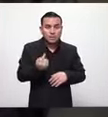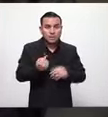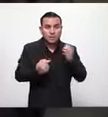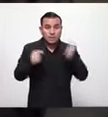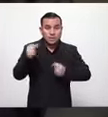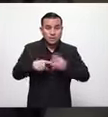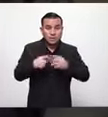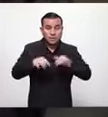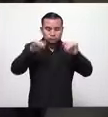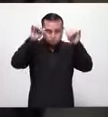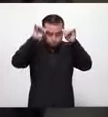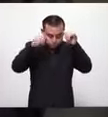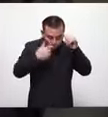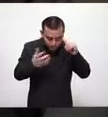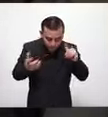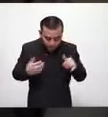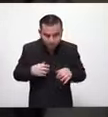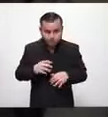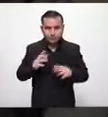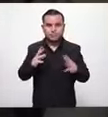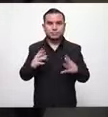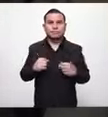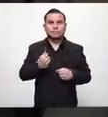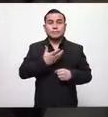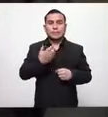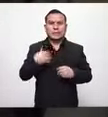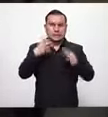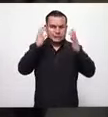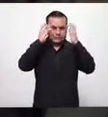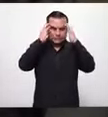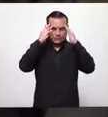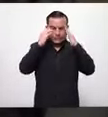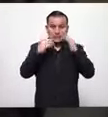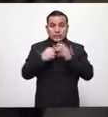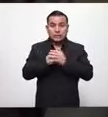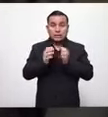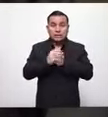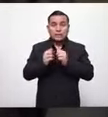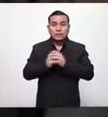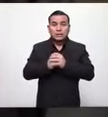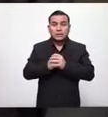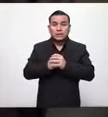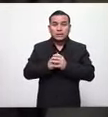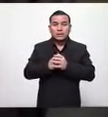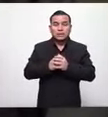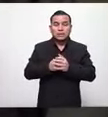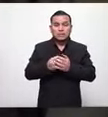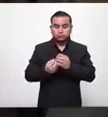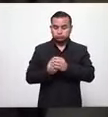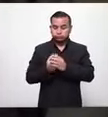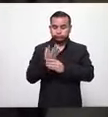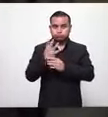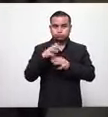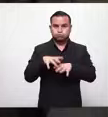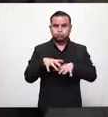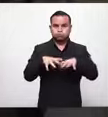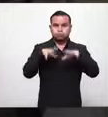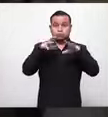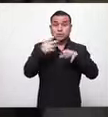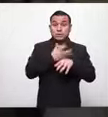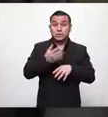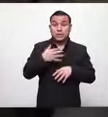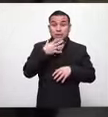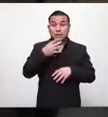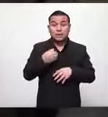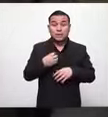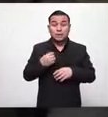y sabemos el problema en el que está el gobierno el señor presidente la cosecha se inundó casi el 60% habrá